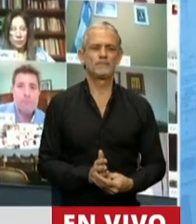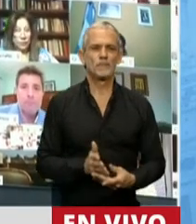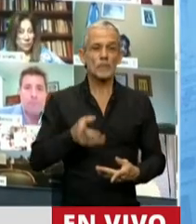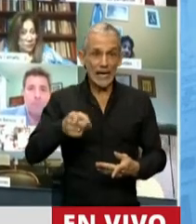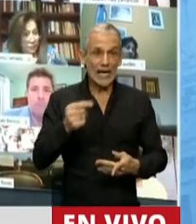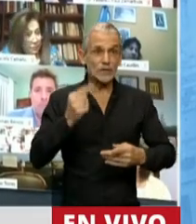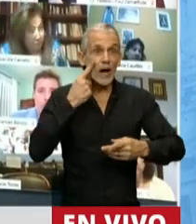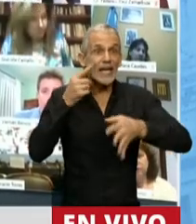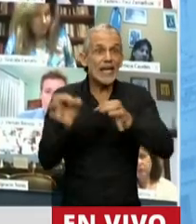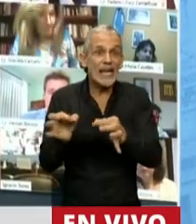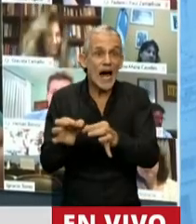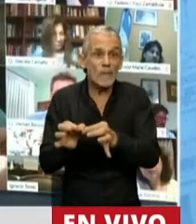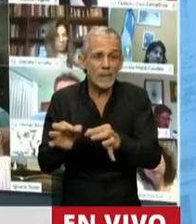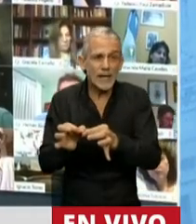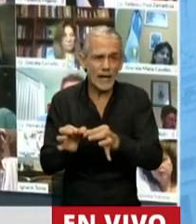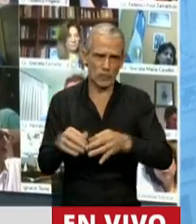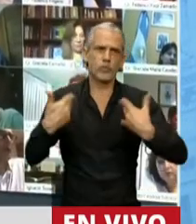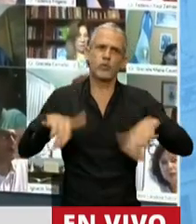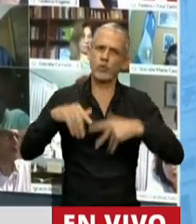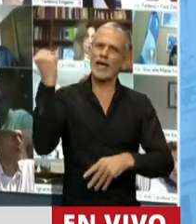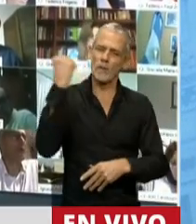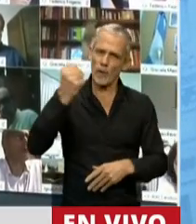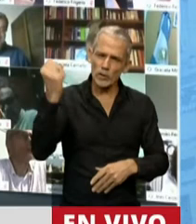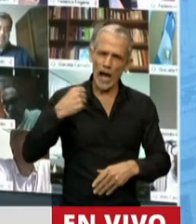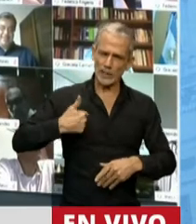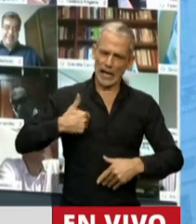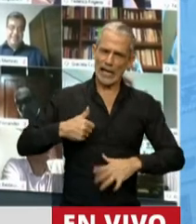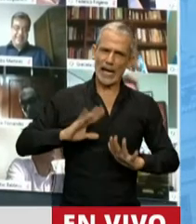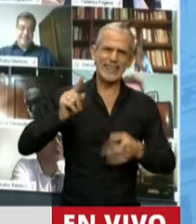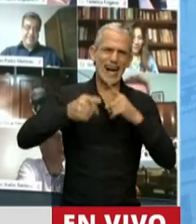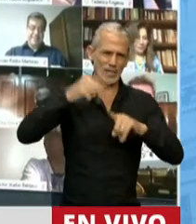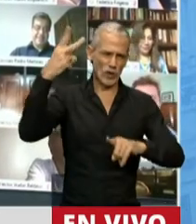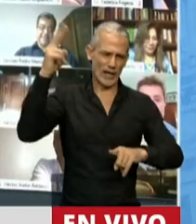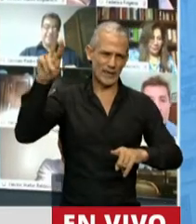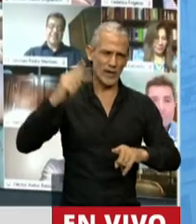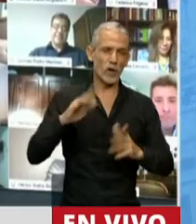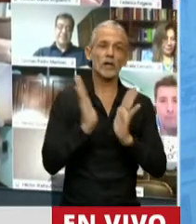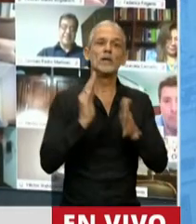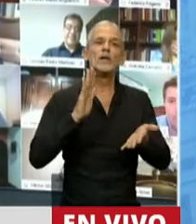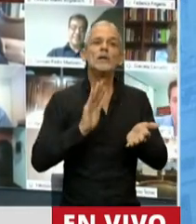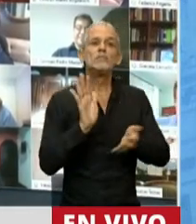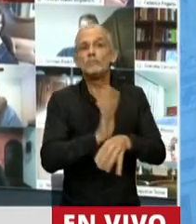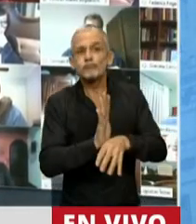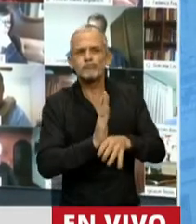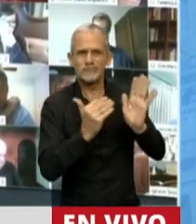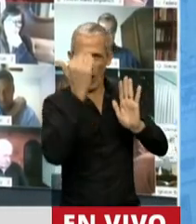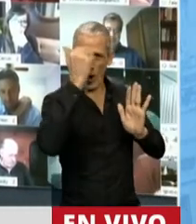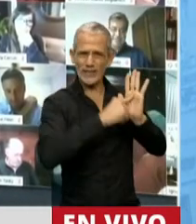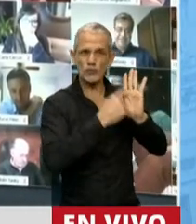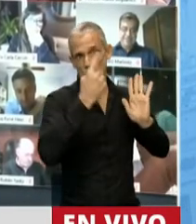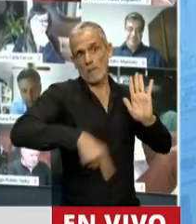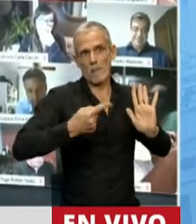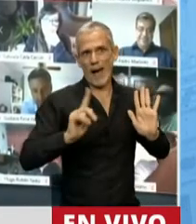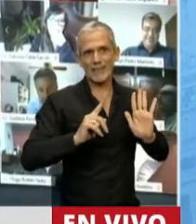es un tema prioritario de política exterior argentina que refleja un mandato constitucional y se traduce en una